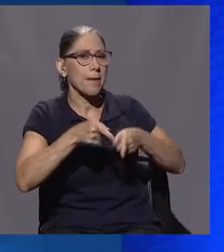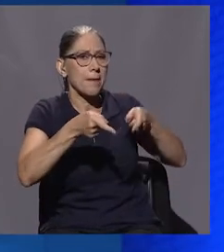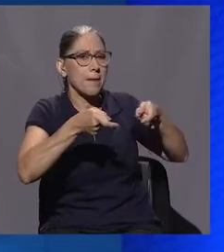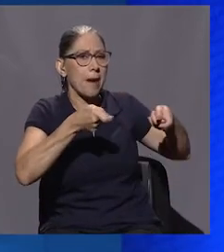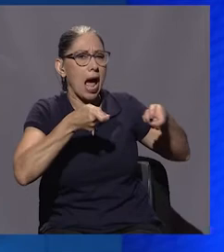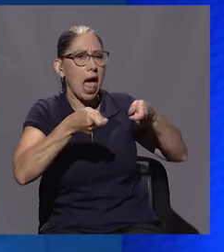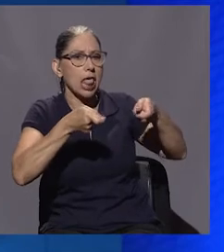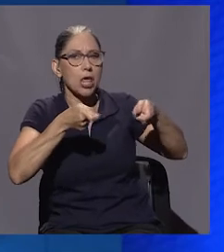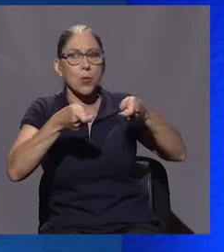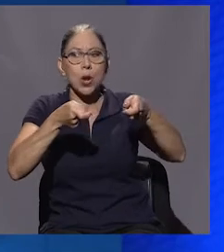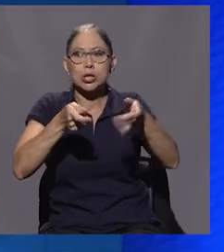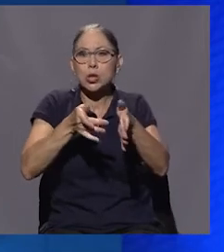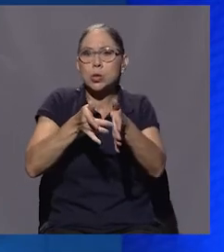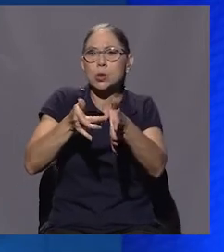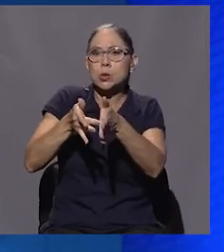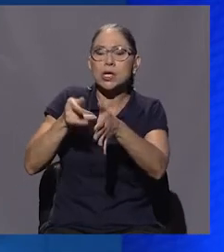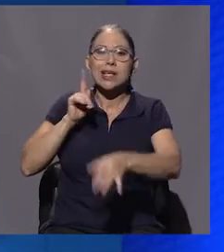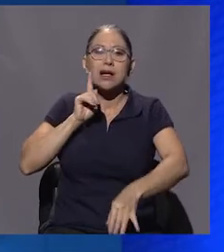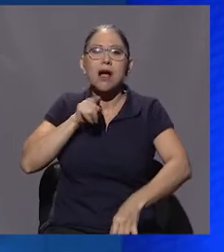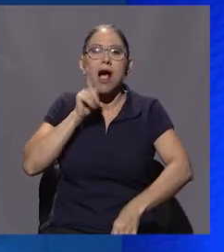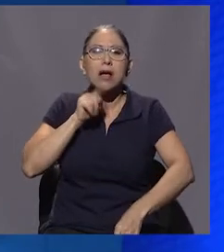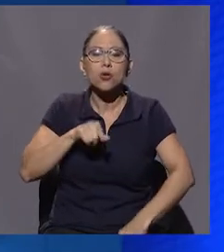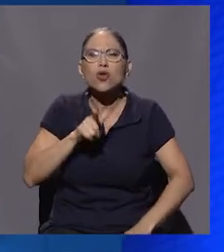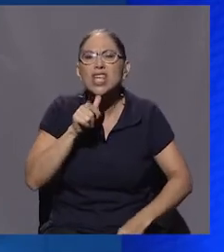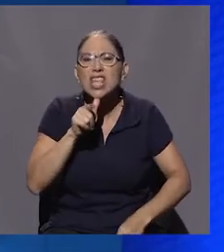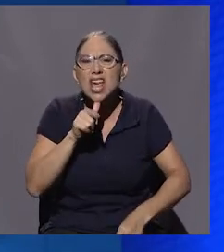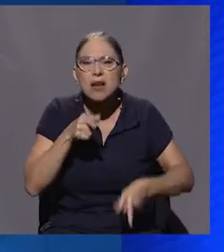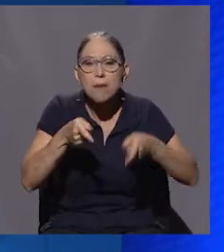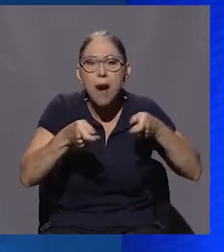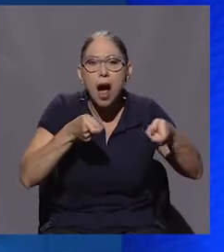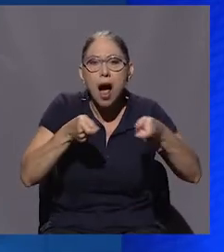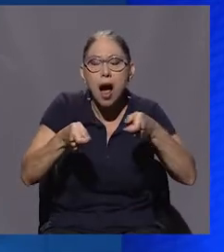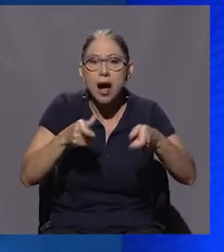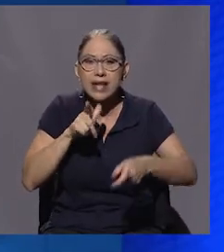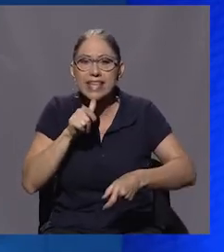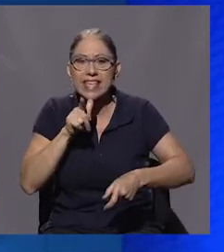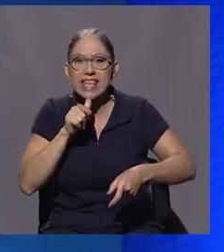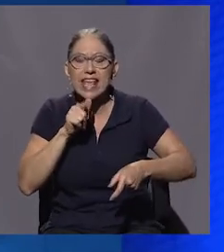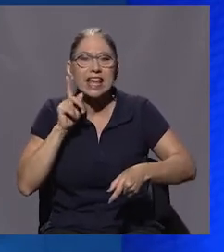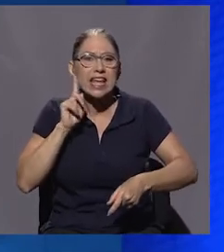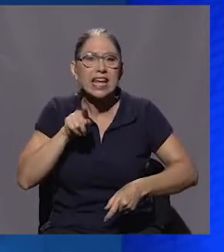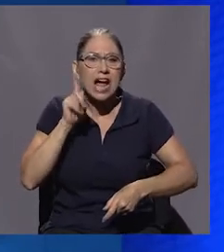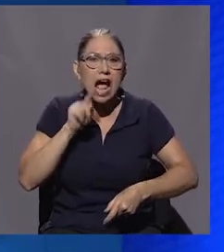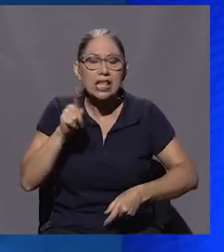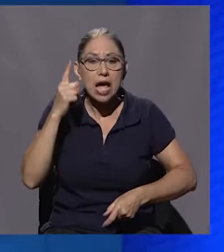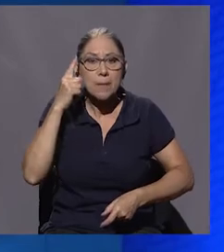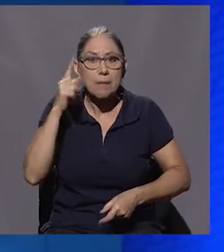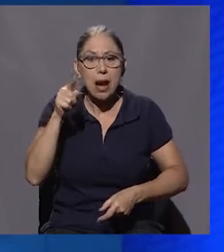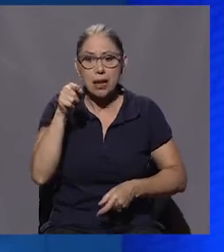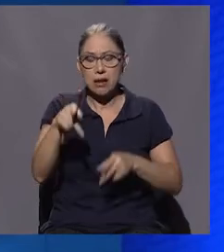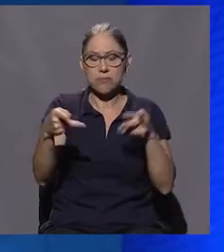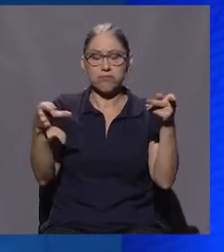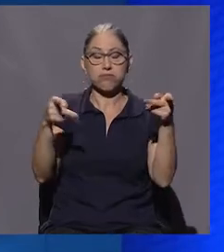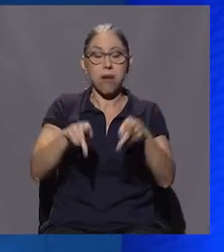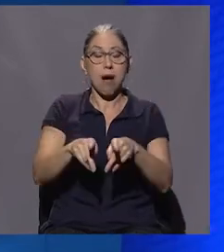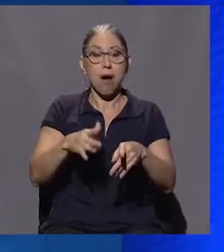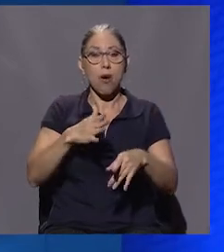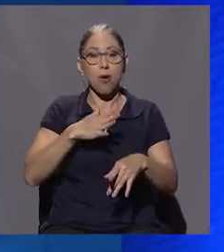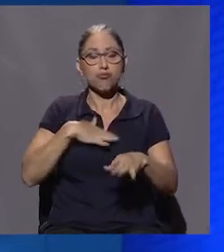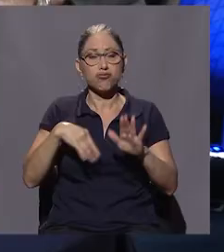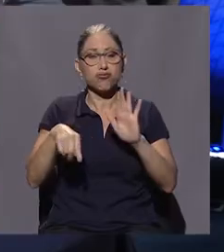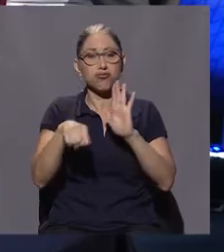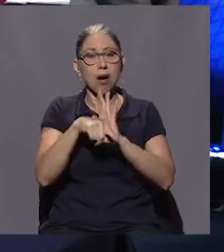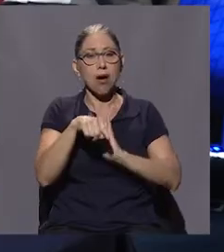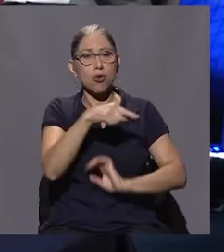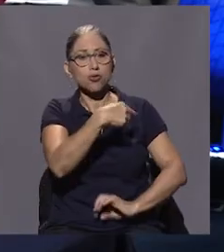¿Quiénes manipulan y quiénes engañan para que tengamos un panorama tan deficitario como el que usted nos plantea en ese texto?